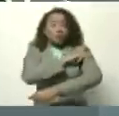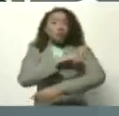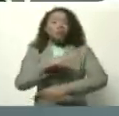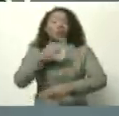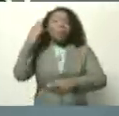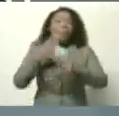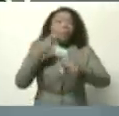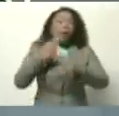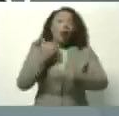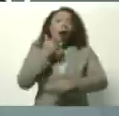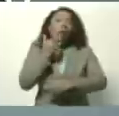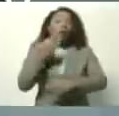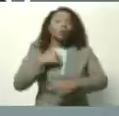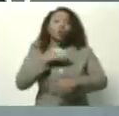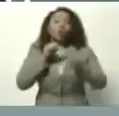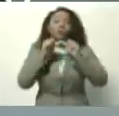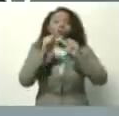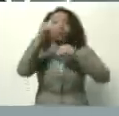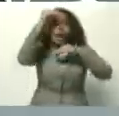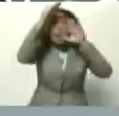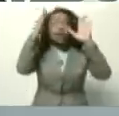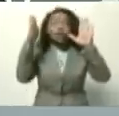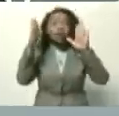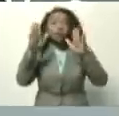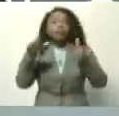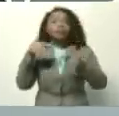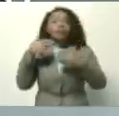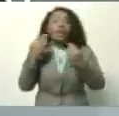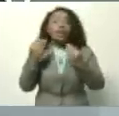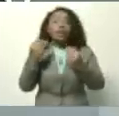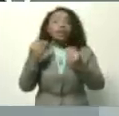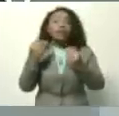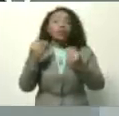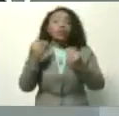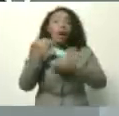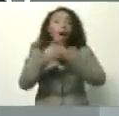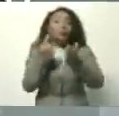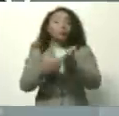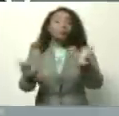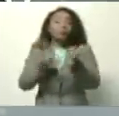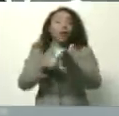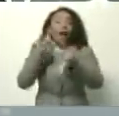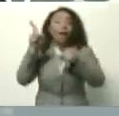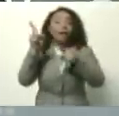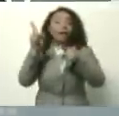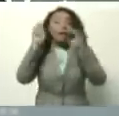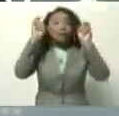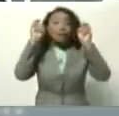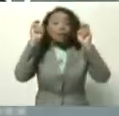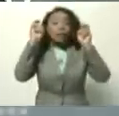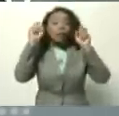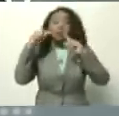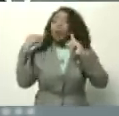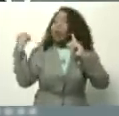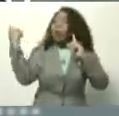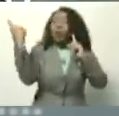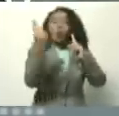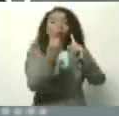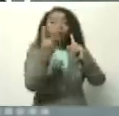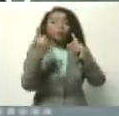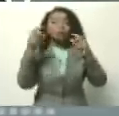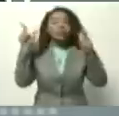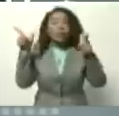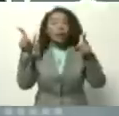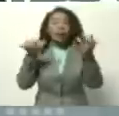riesgos. Pero nos mantenemos atentos hasta tanto, repito, este fenómeno climatológico, producto de la